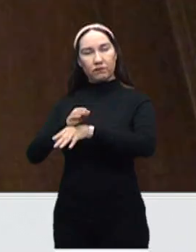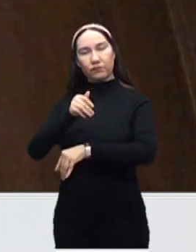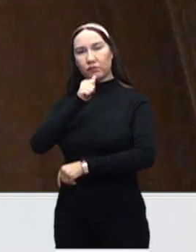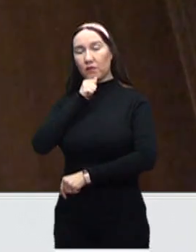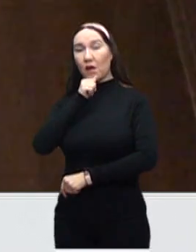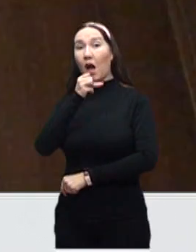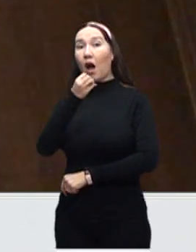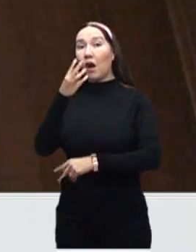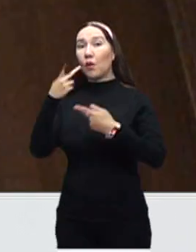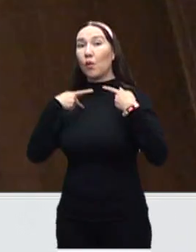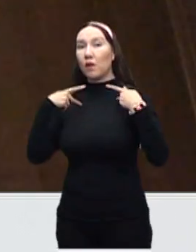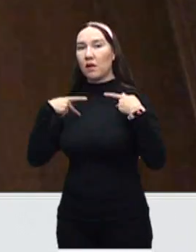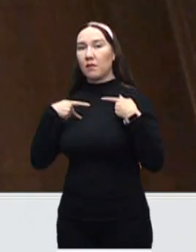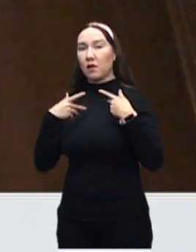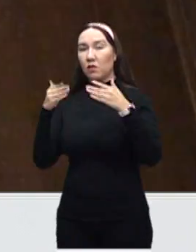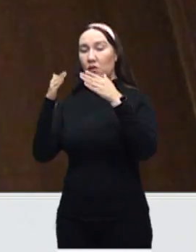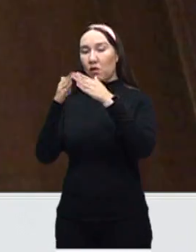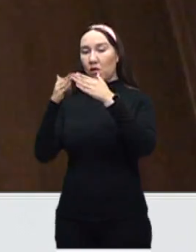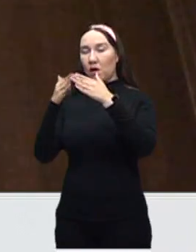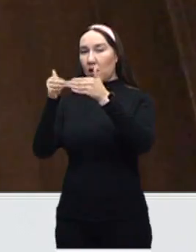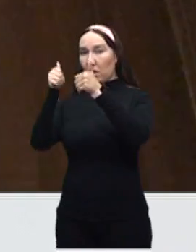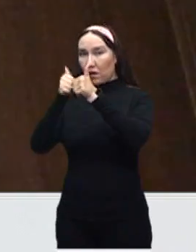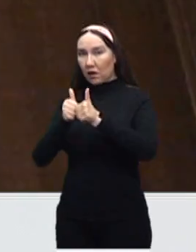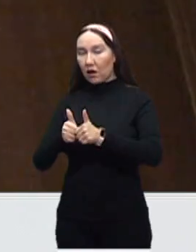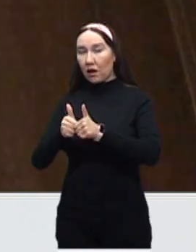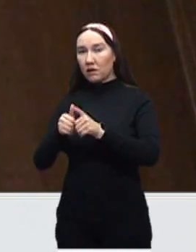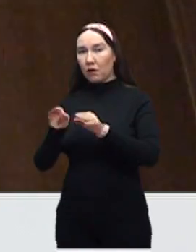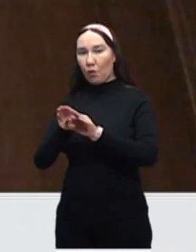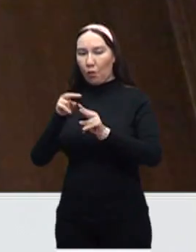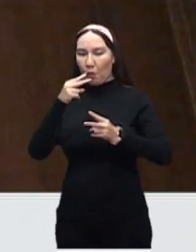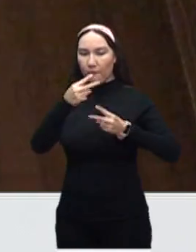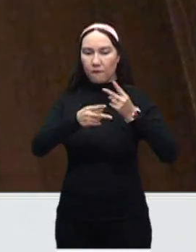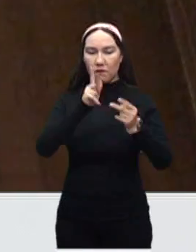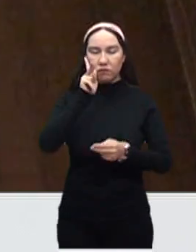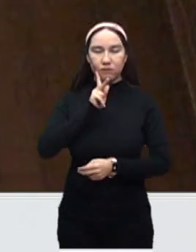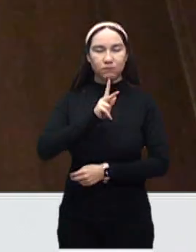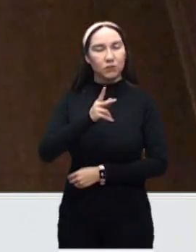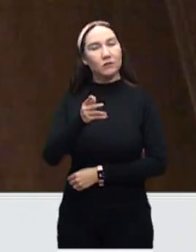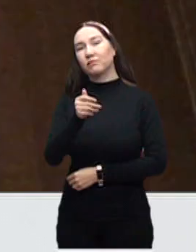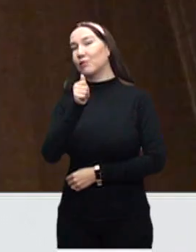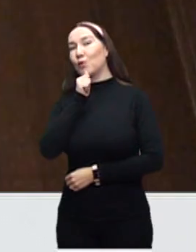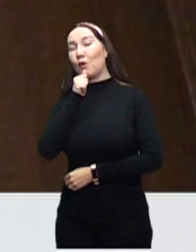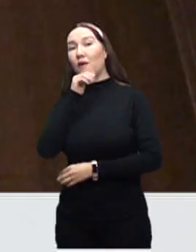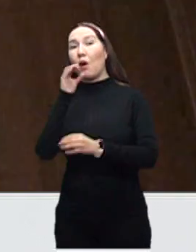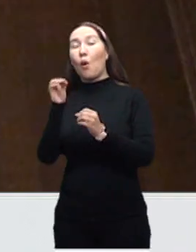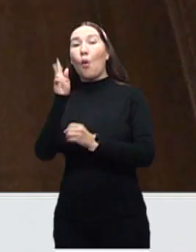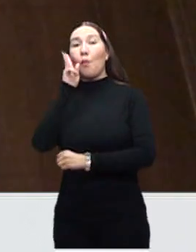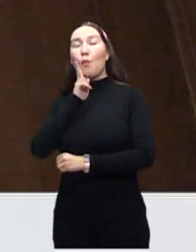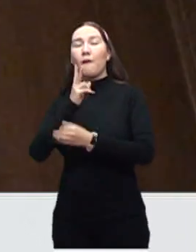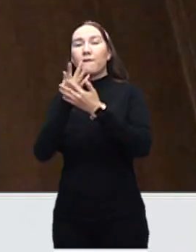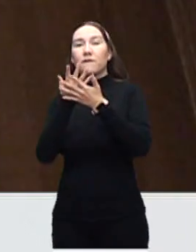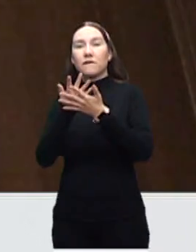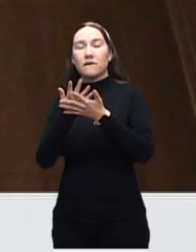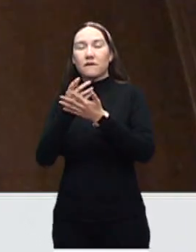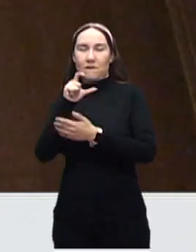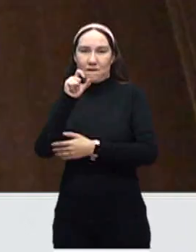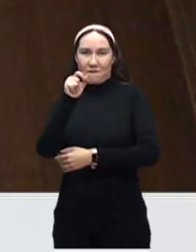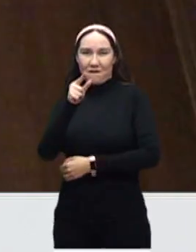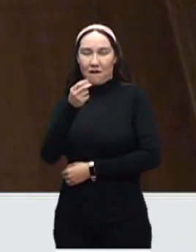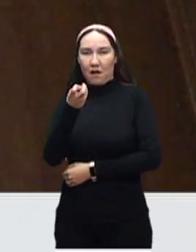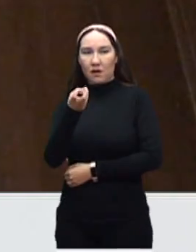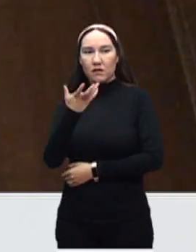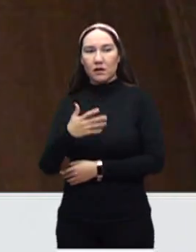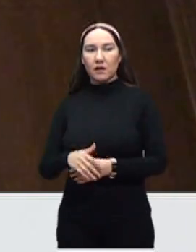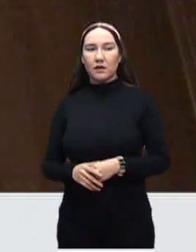en casa que no ha acudido a hacerse la muestra o sus muestras están en proceso, entonces se descuentan, si